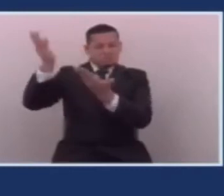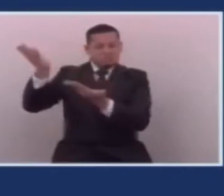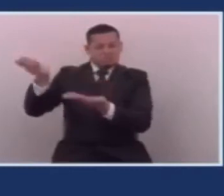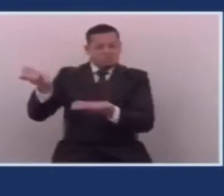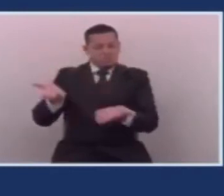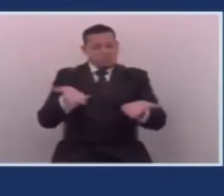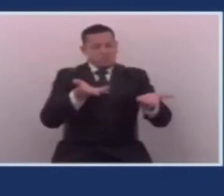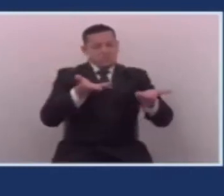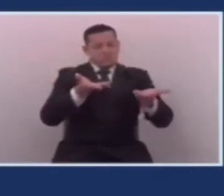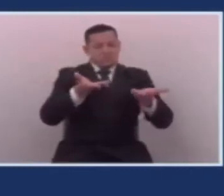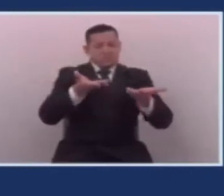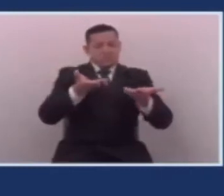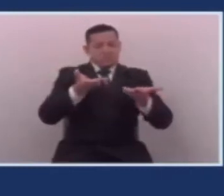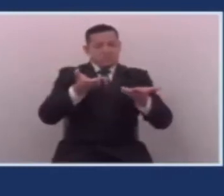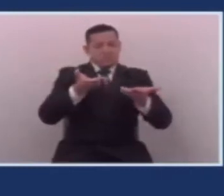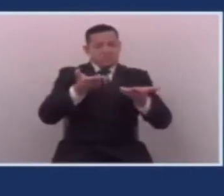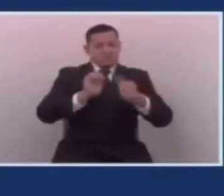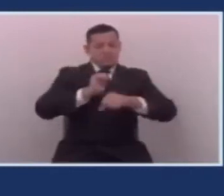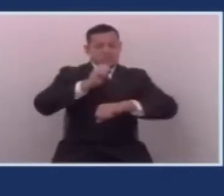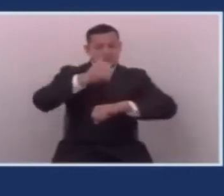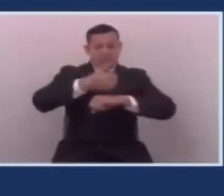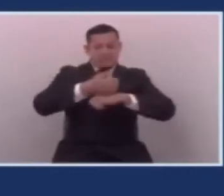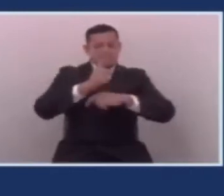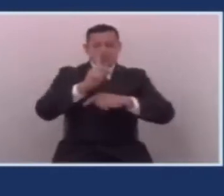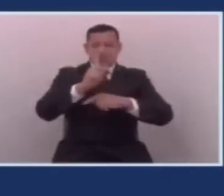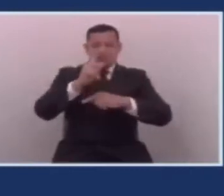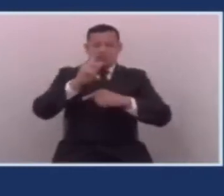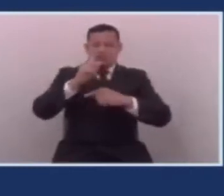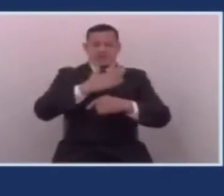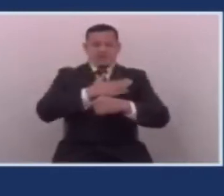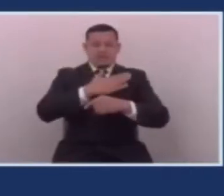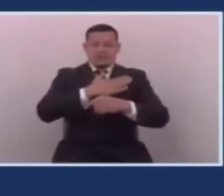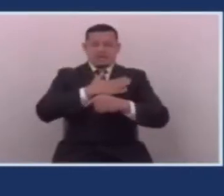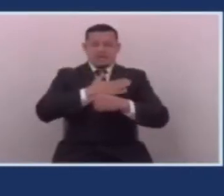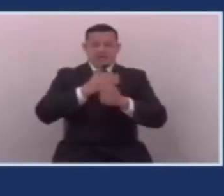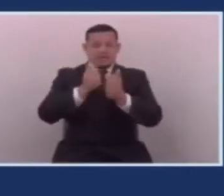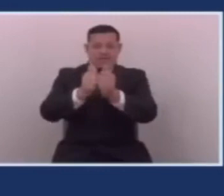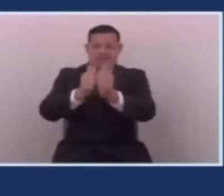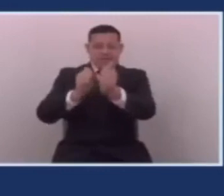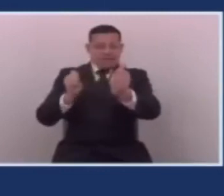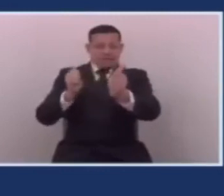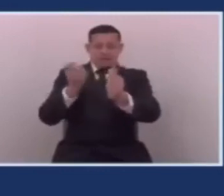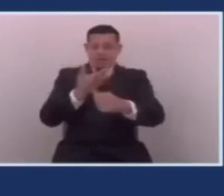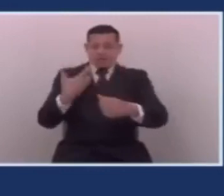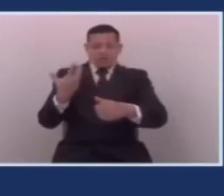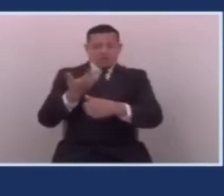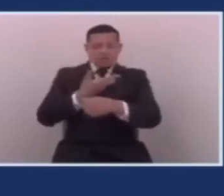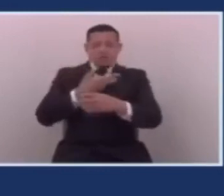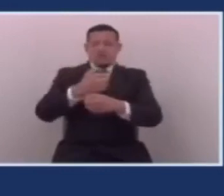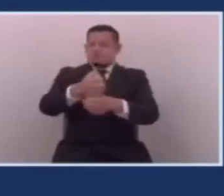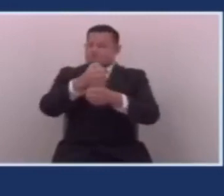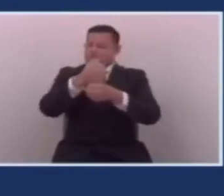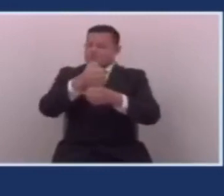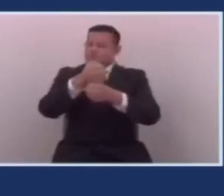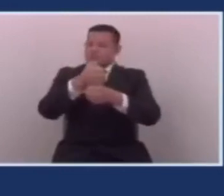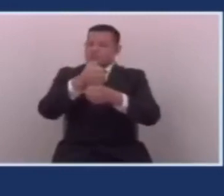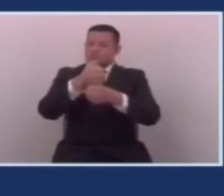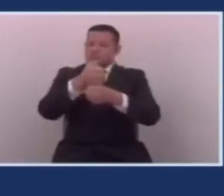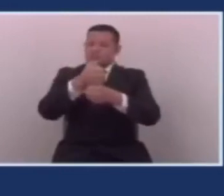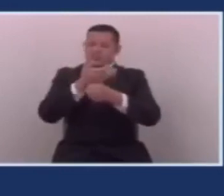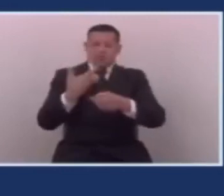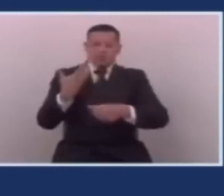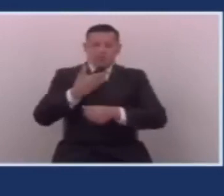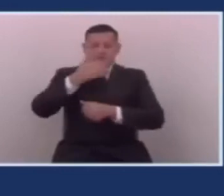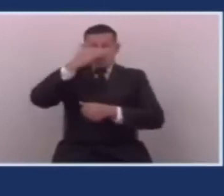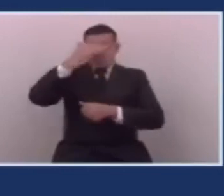Es un paso que no debe de tener retroceso y en el que estamos seguros que nuestro